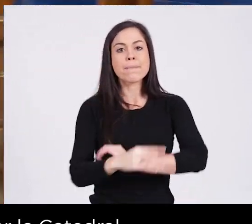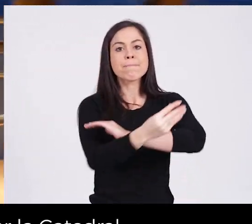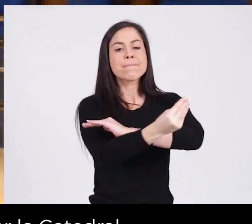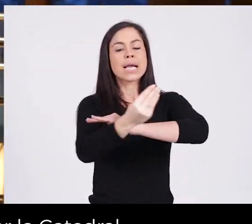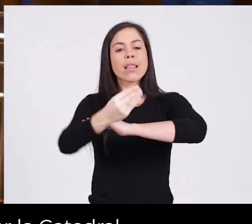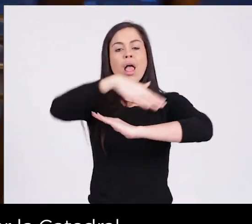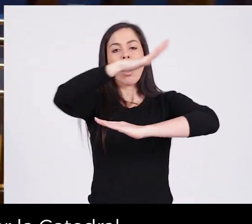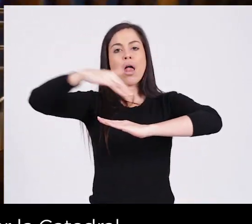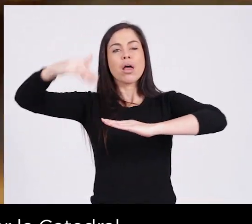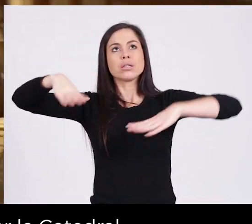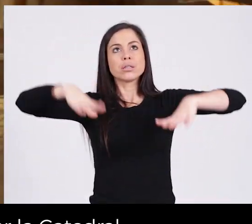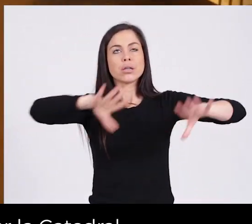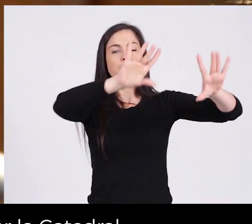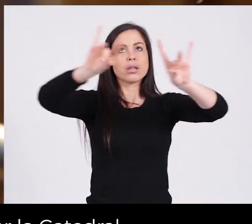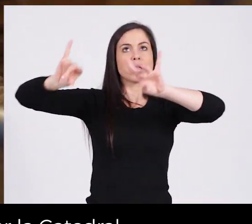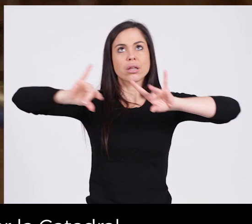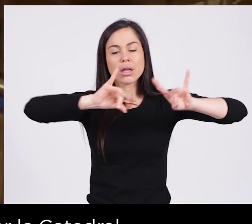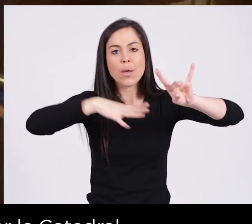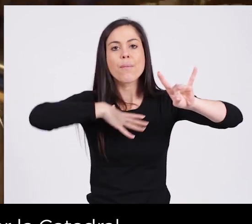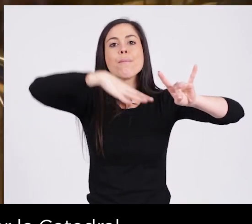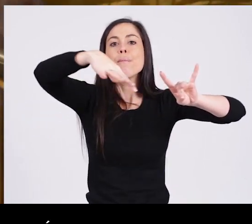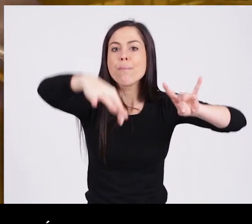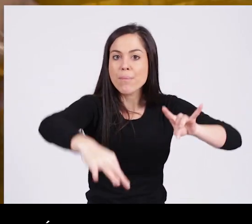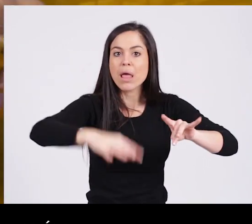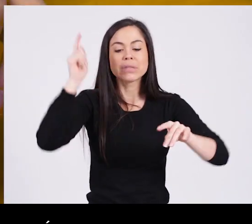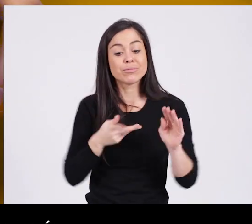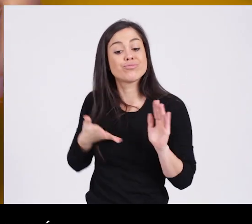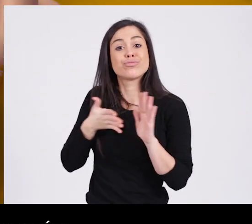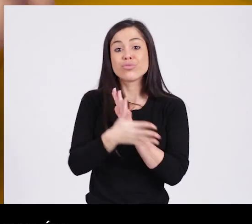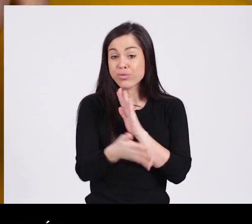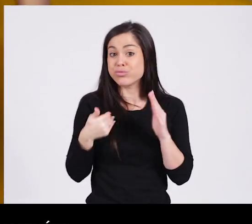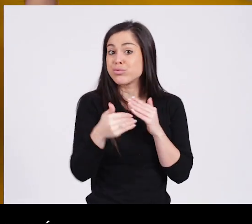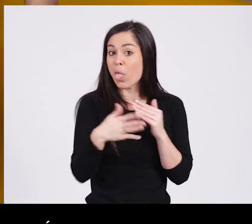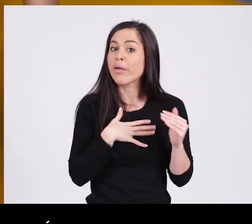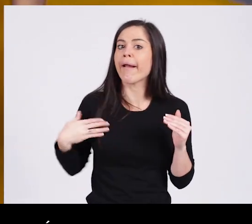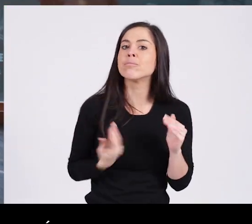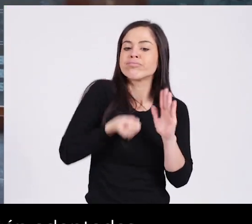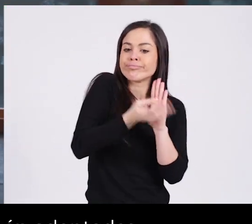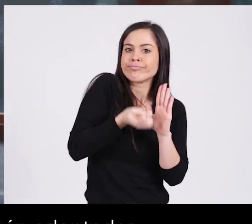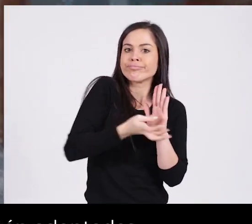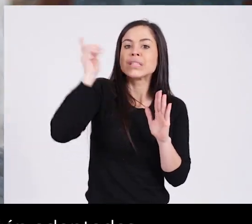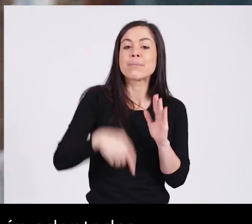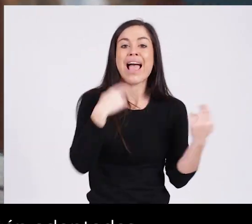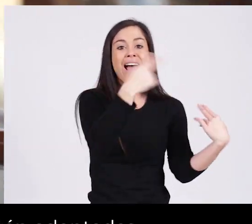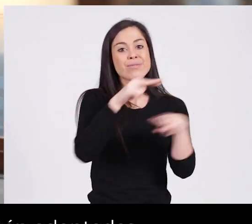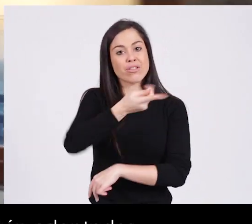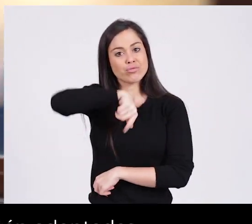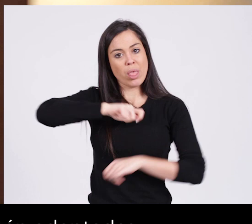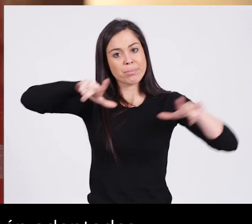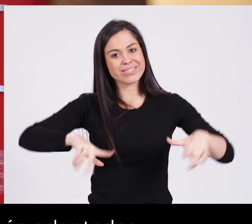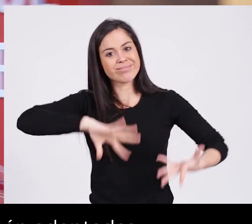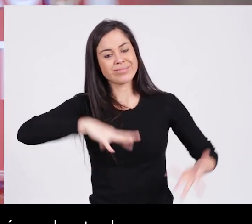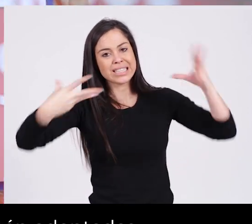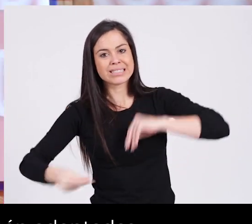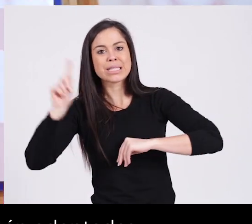existe una maqueta a través del tacto pueden visitar la catedral. En el futuro queremos incorporar también signo guías. Por último, en nuestro albergue, las